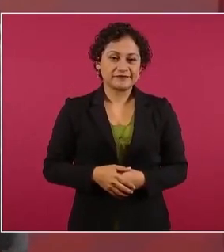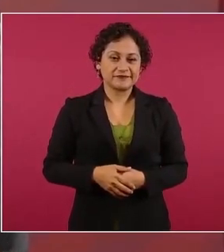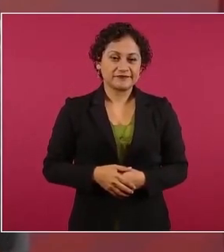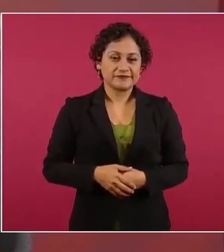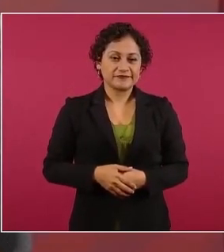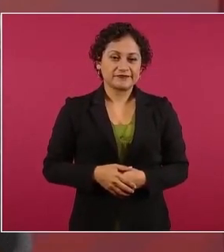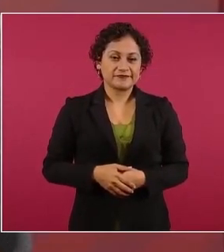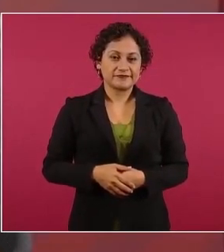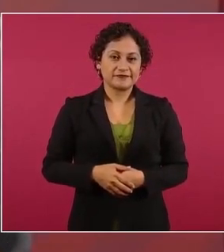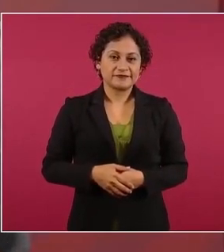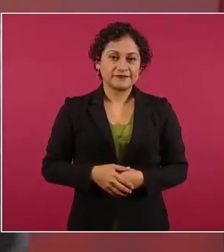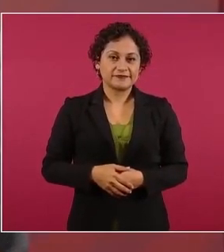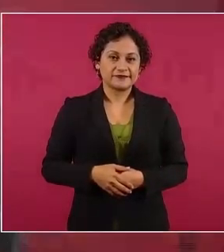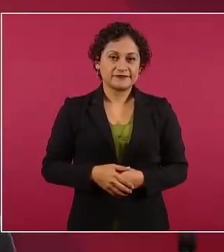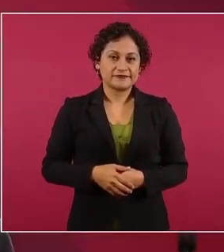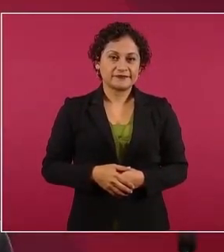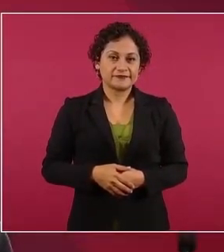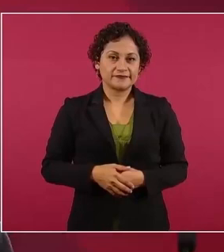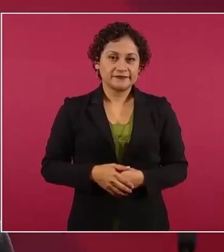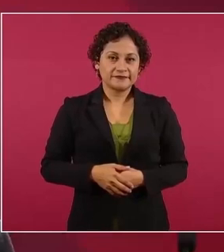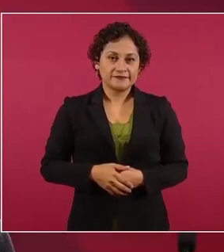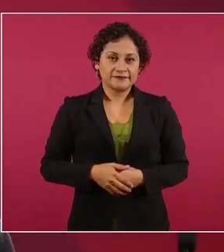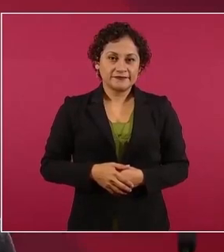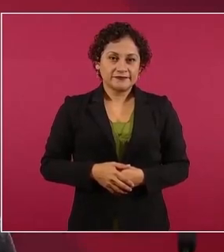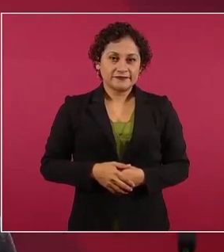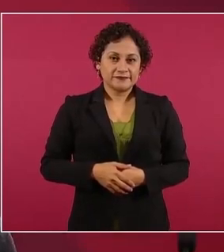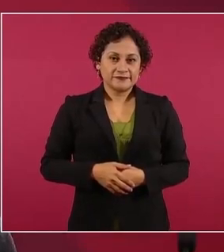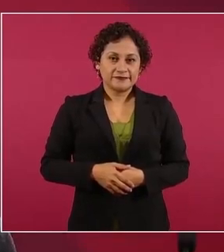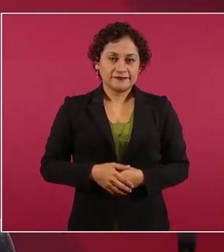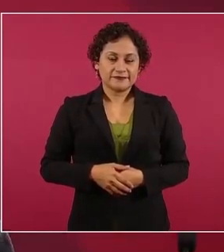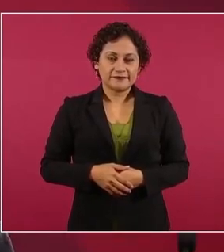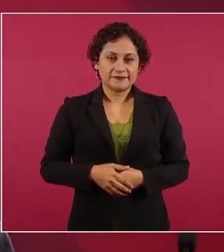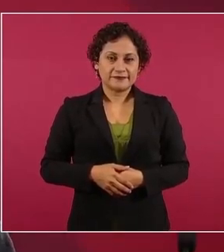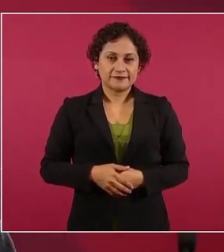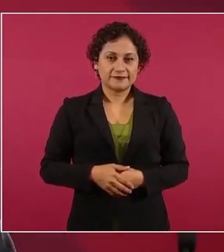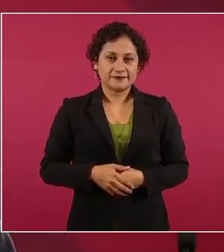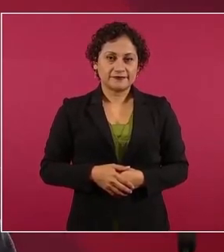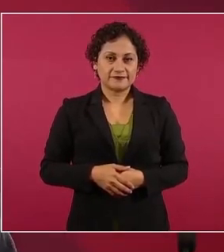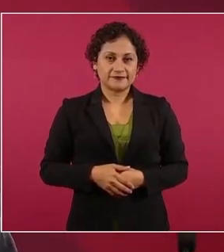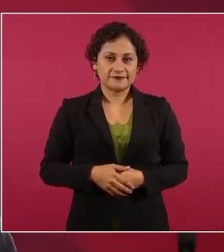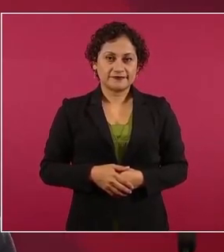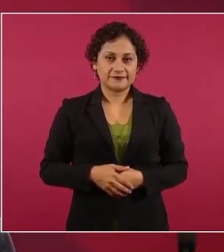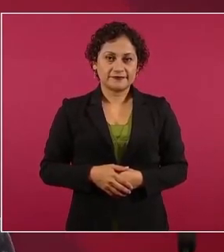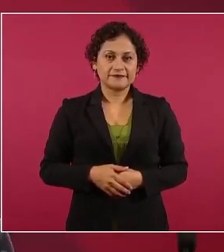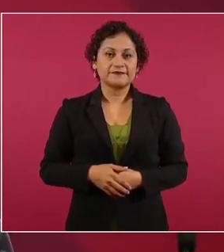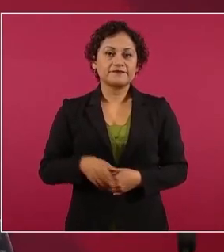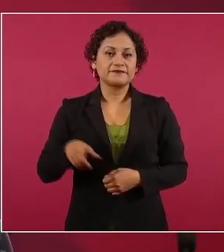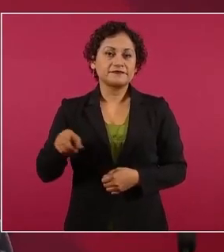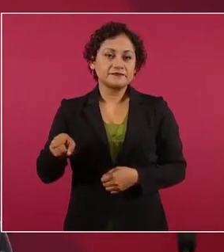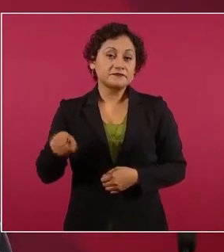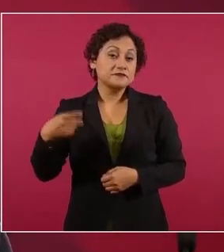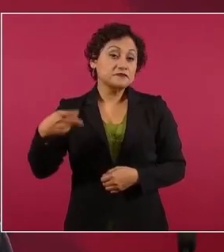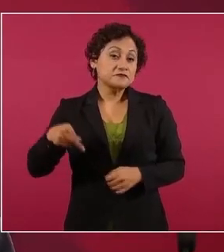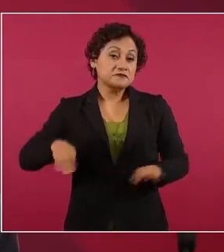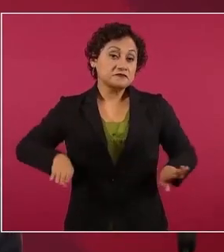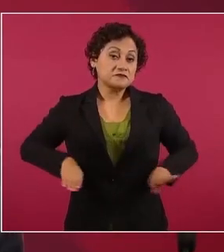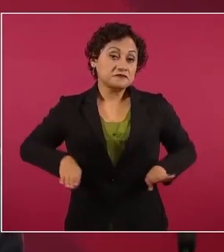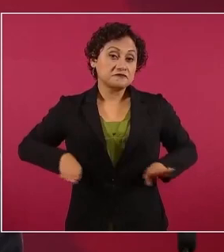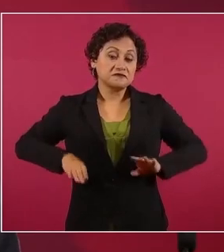seguir con su actitud conservadora